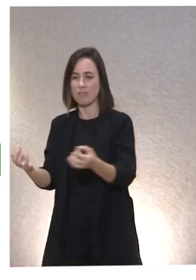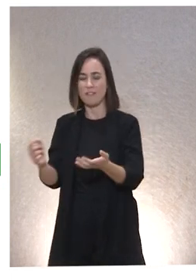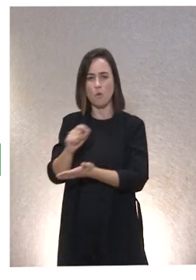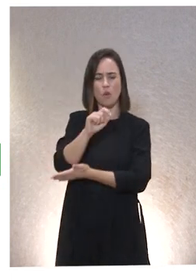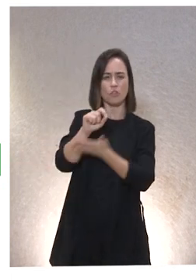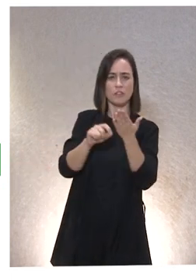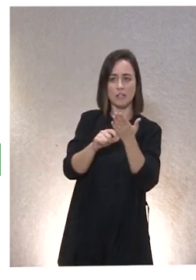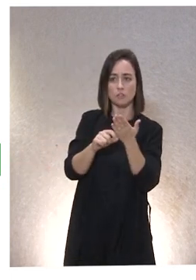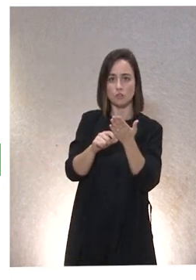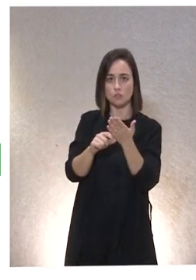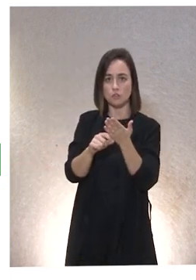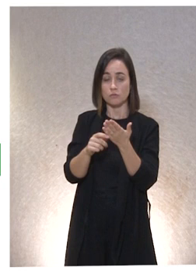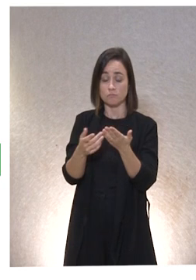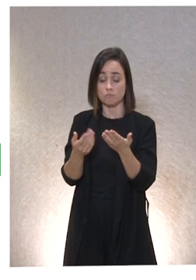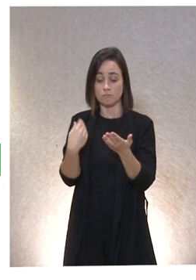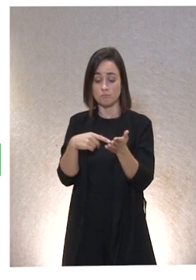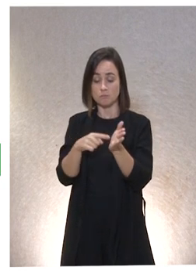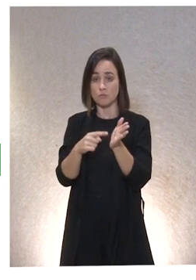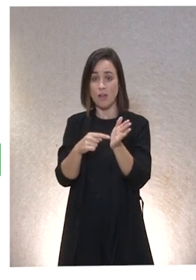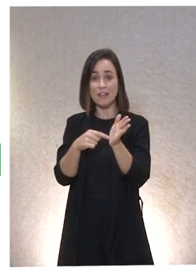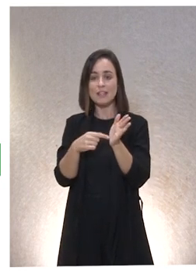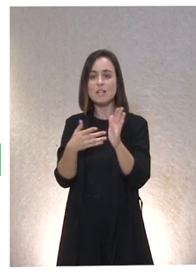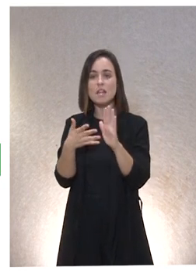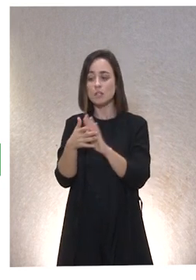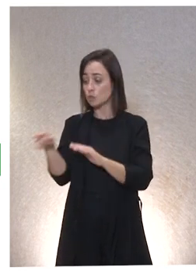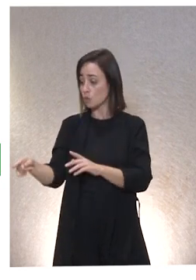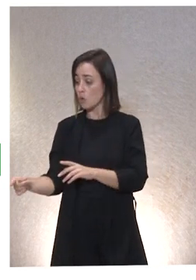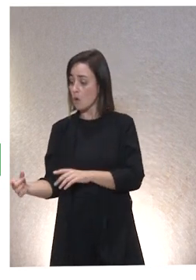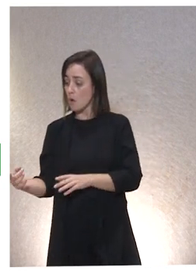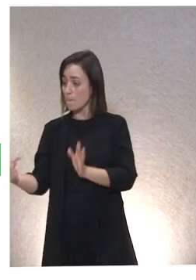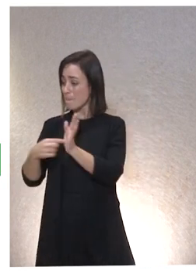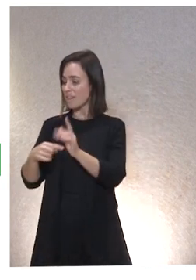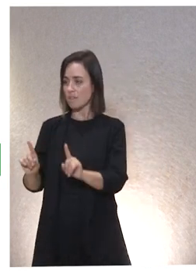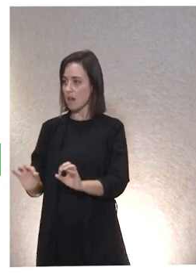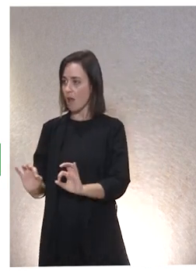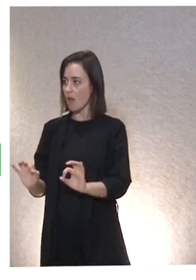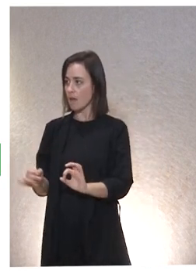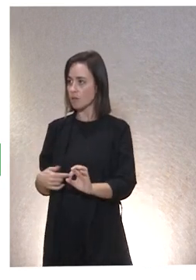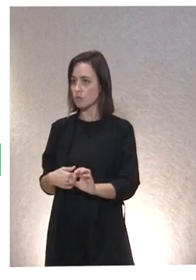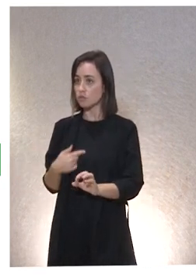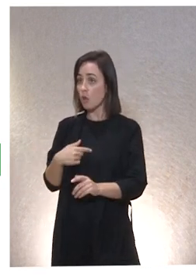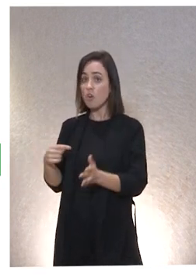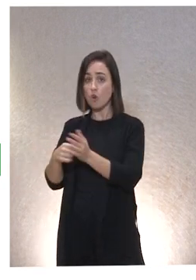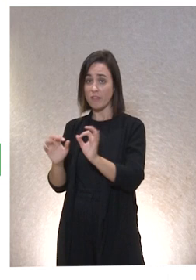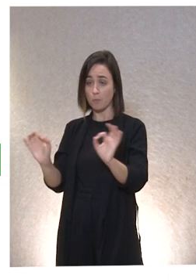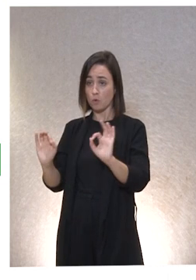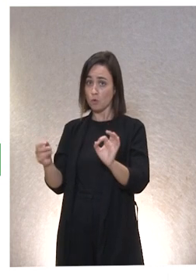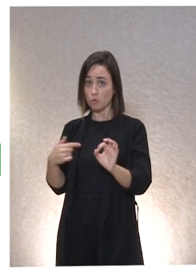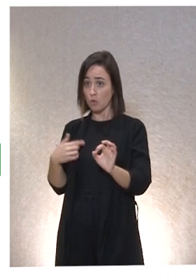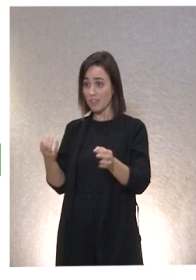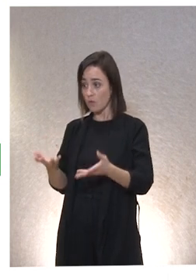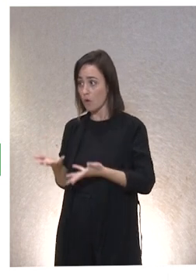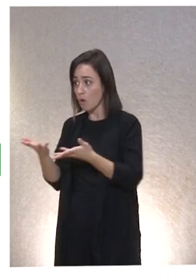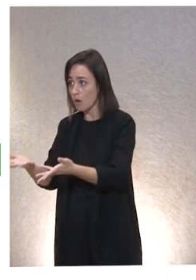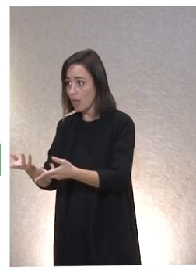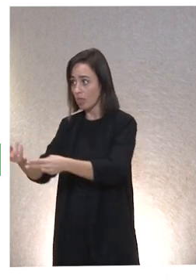en el que nadie debe nada a nadie. Nos encanta esta frase. Yo no debo nada a nadie. Parece que